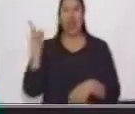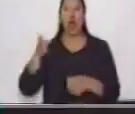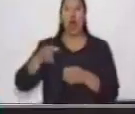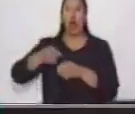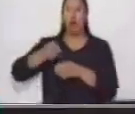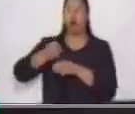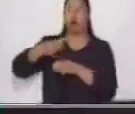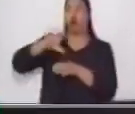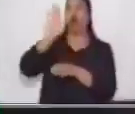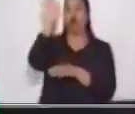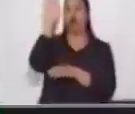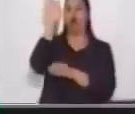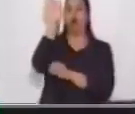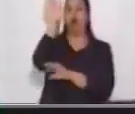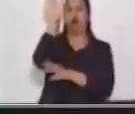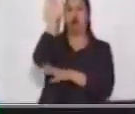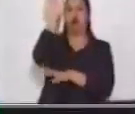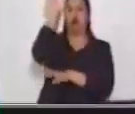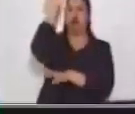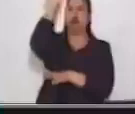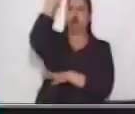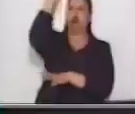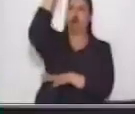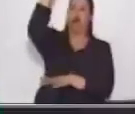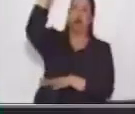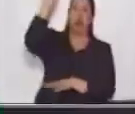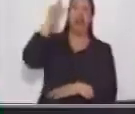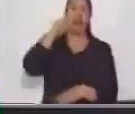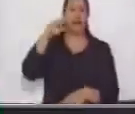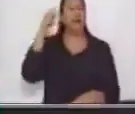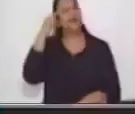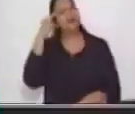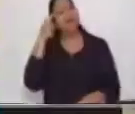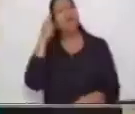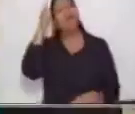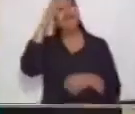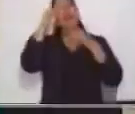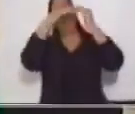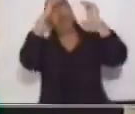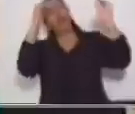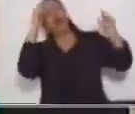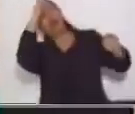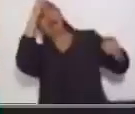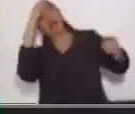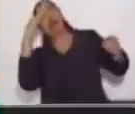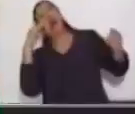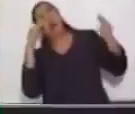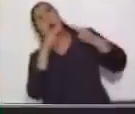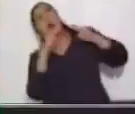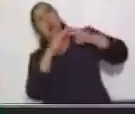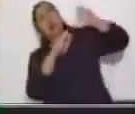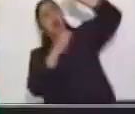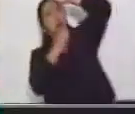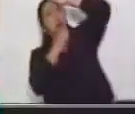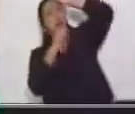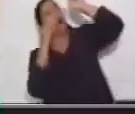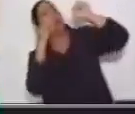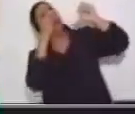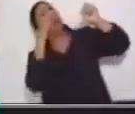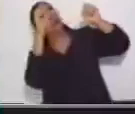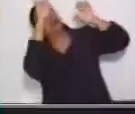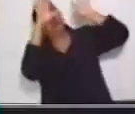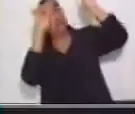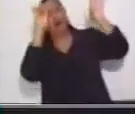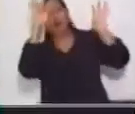¿Alguna vez pensaste en ir al espacio, conocer la luna, ver las estrellas? Pues esta es una nave espacial. Tú me ayudarás a